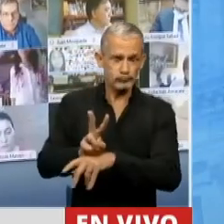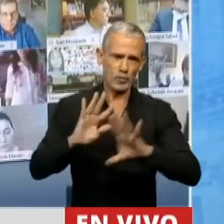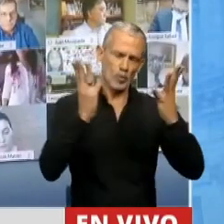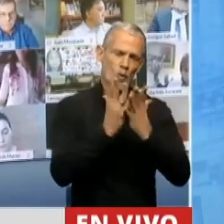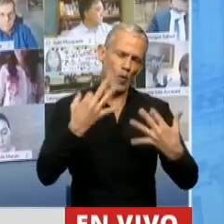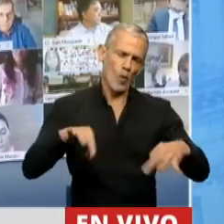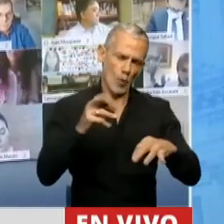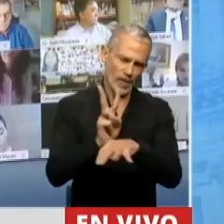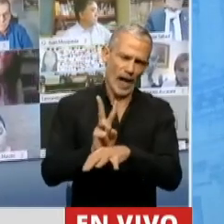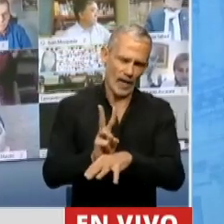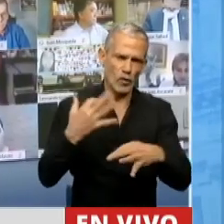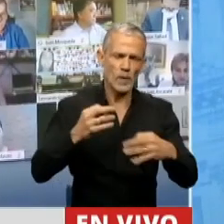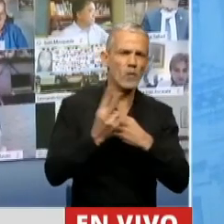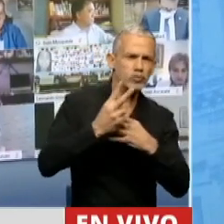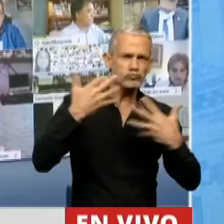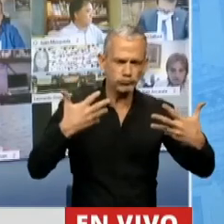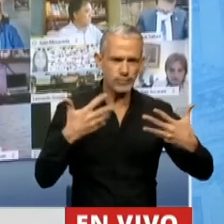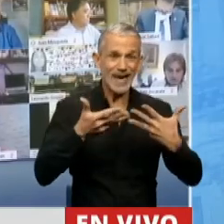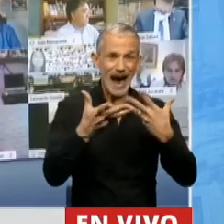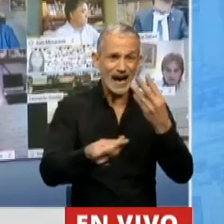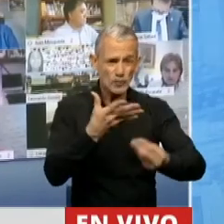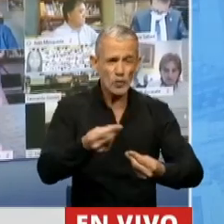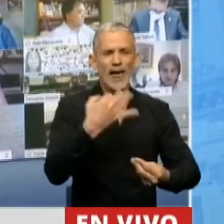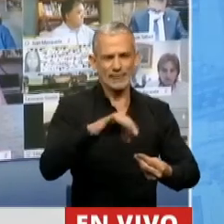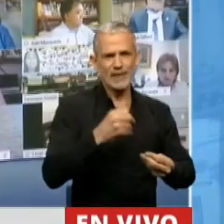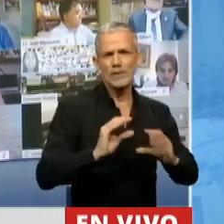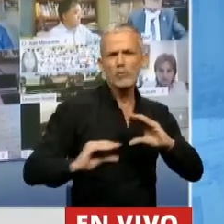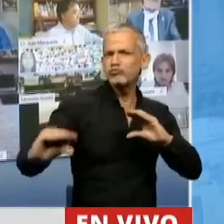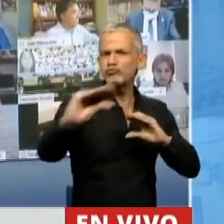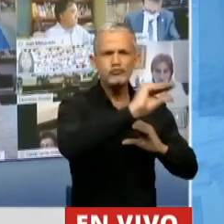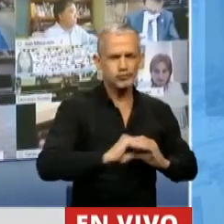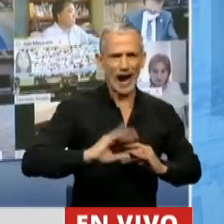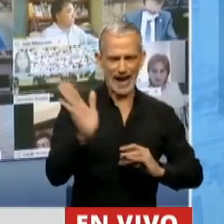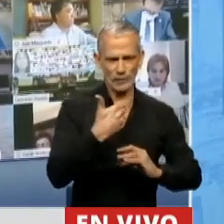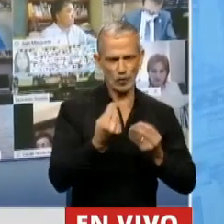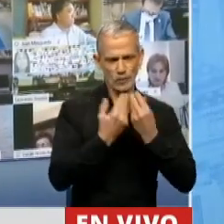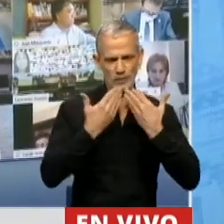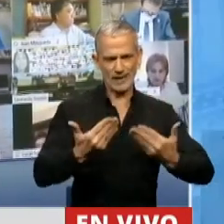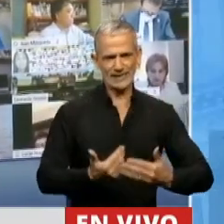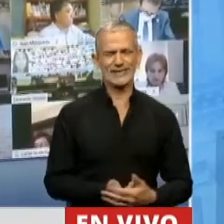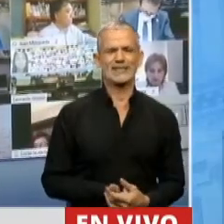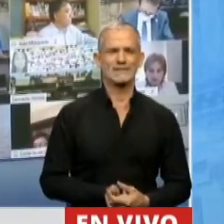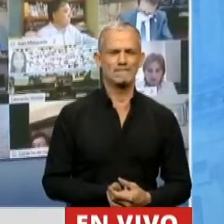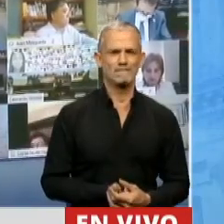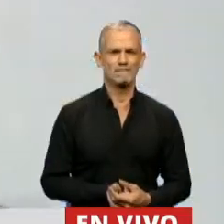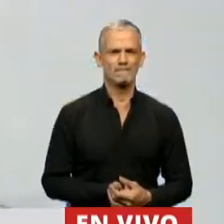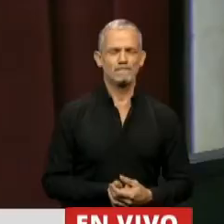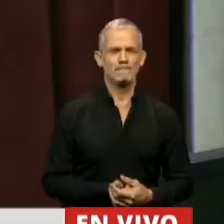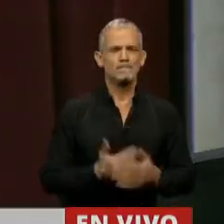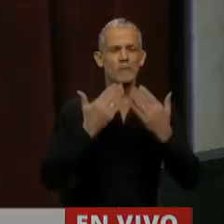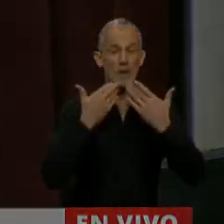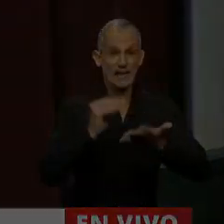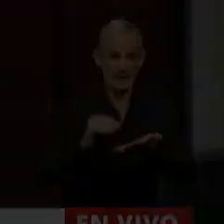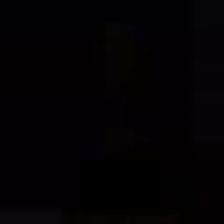protección es necesaria y que la ayuda debe llegar por igual a todos. Muchas gracias, Presidente. Gracias,